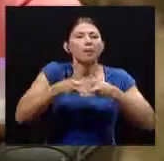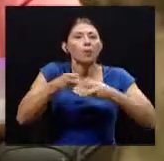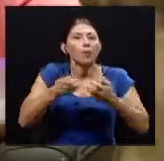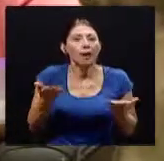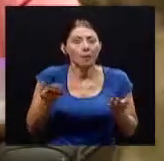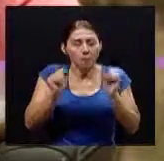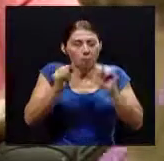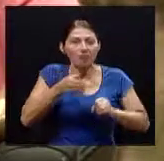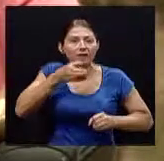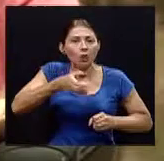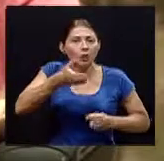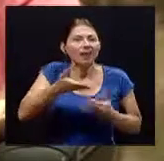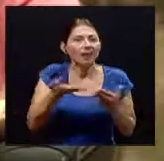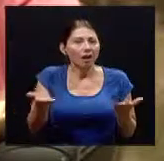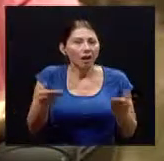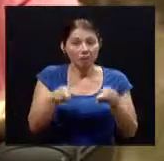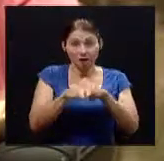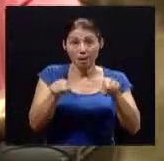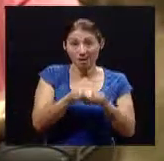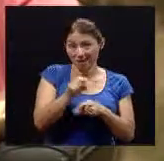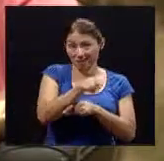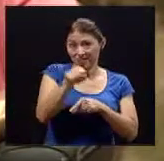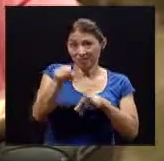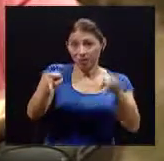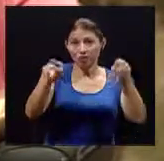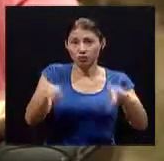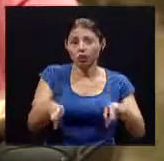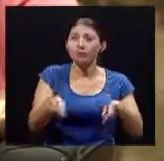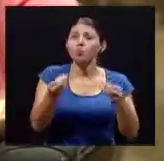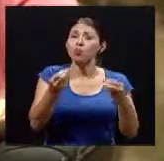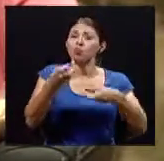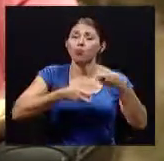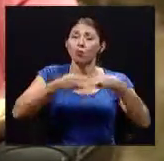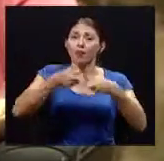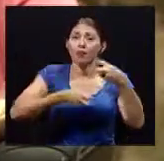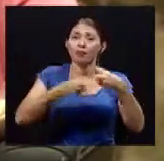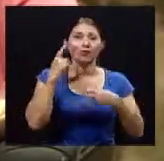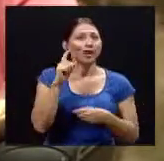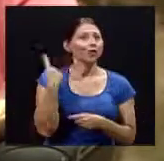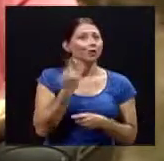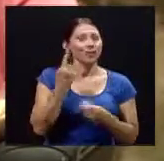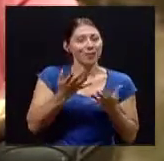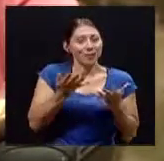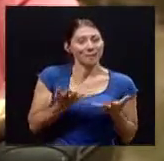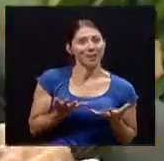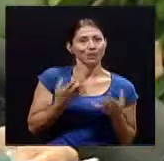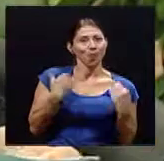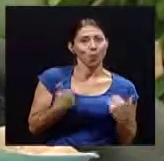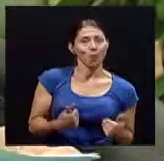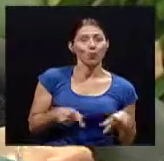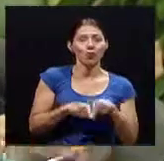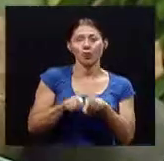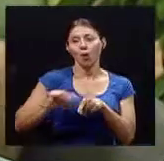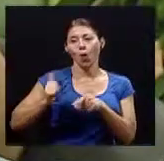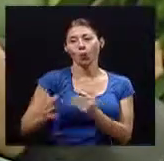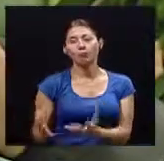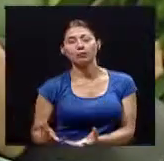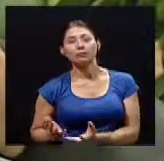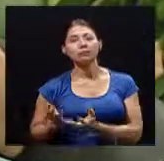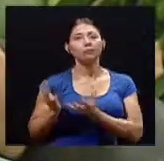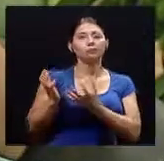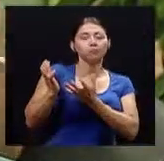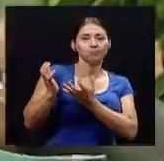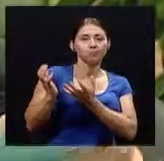tienen muchos problemas porque no es solo el peso de su cuerpo sino el que están acarreando con respecto a esto